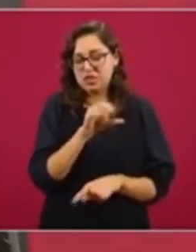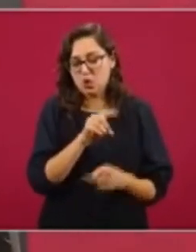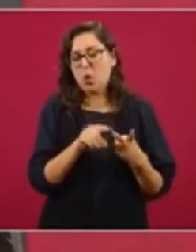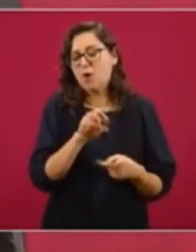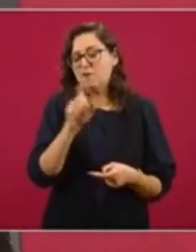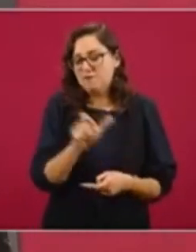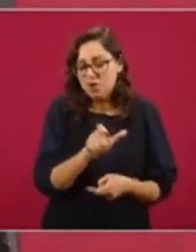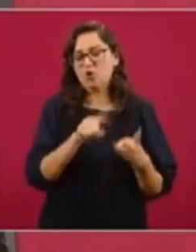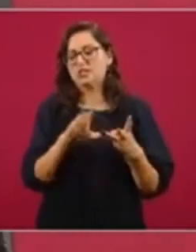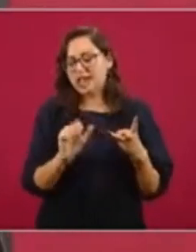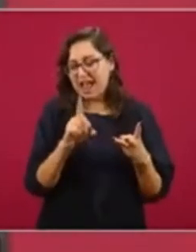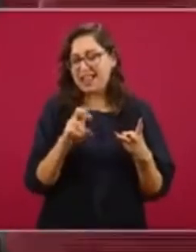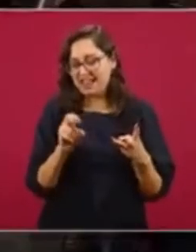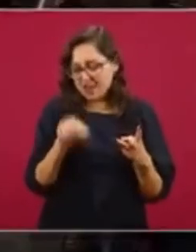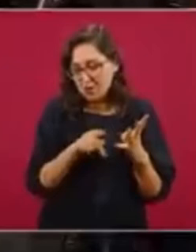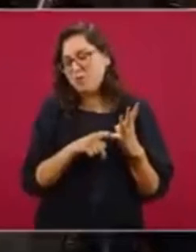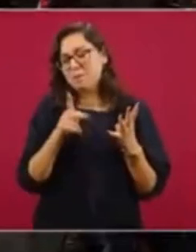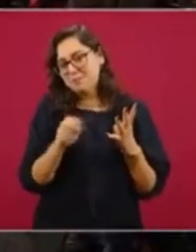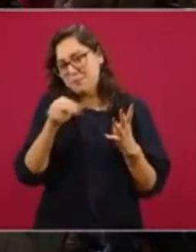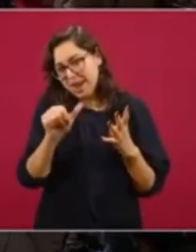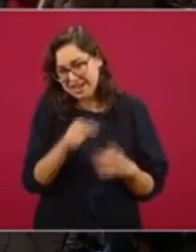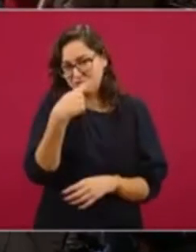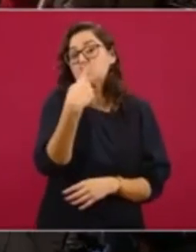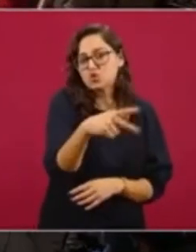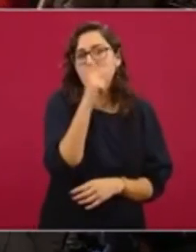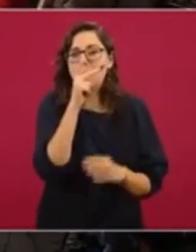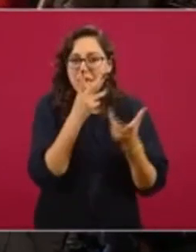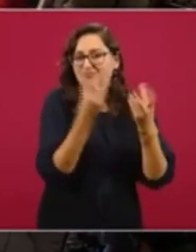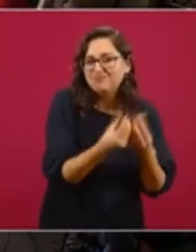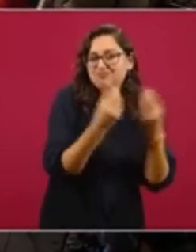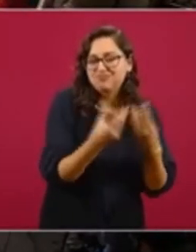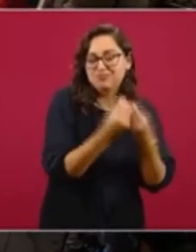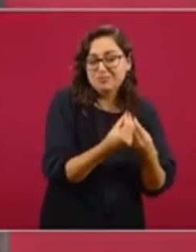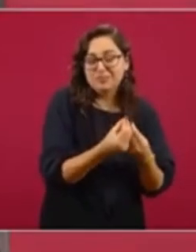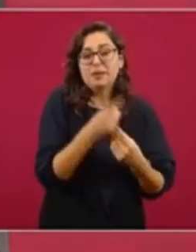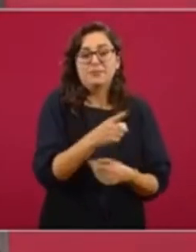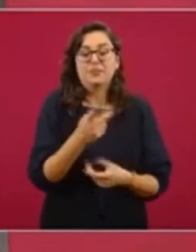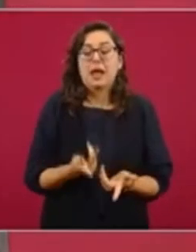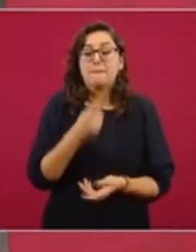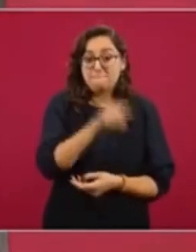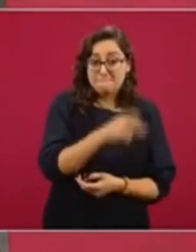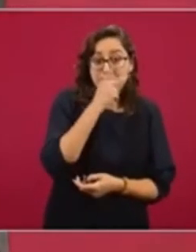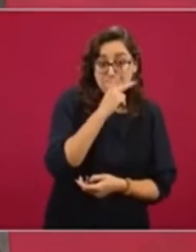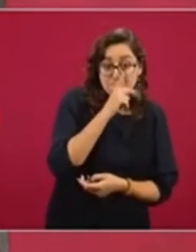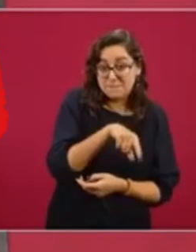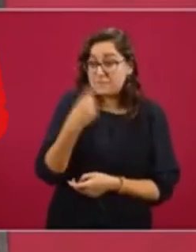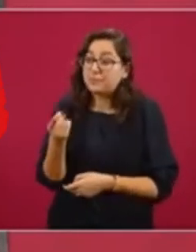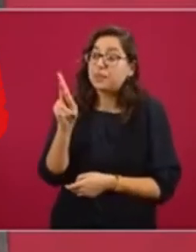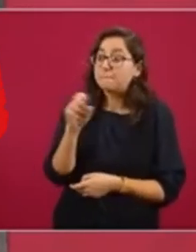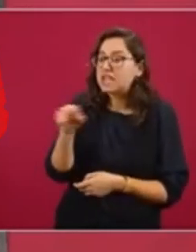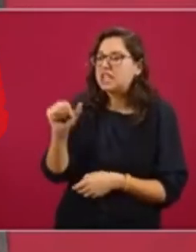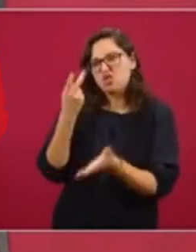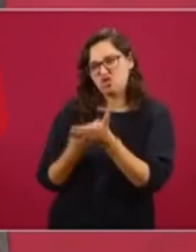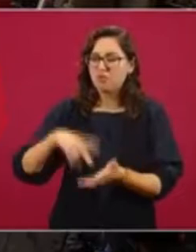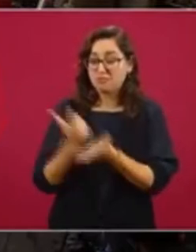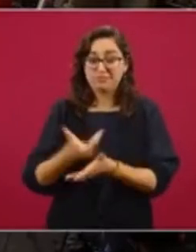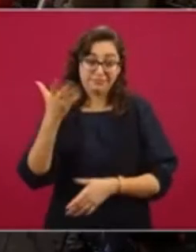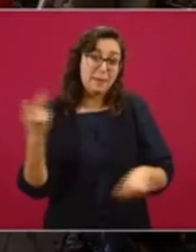Cadrón, con Peña Nieto. El papá le recomendó a Peña que aumentara al doble la gasolina.